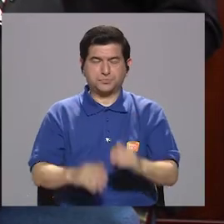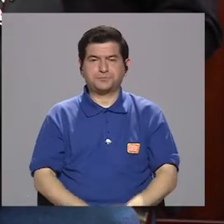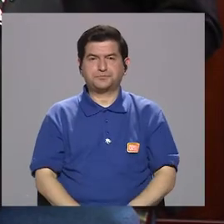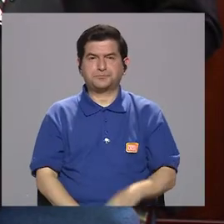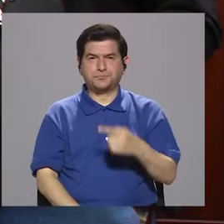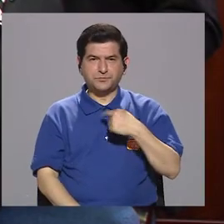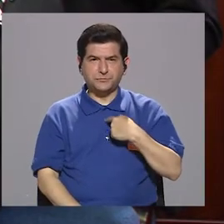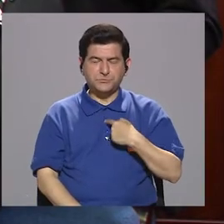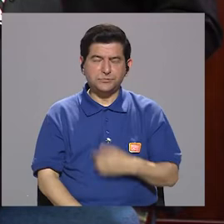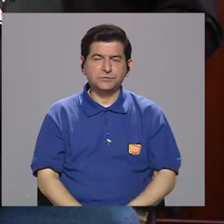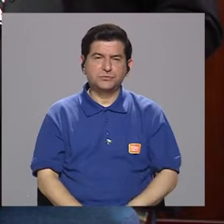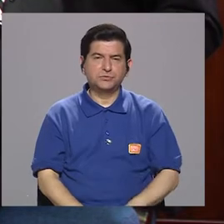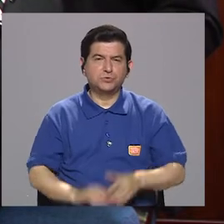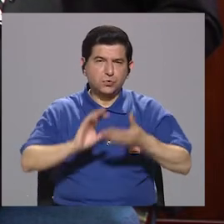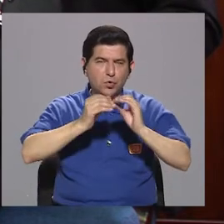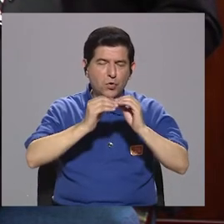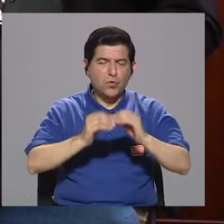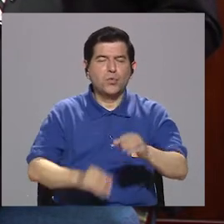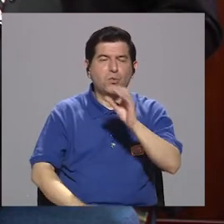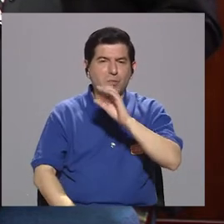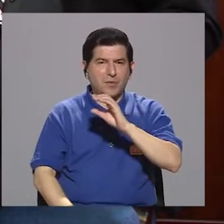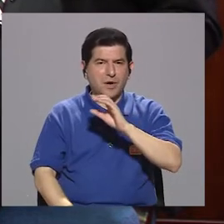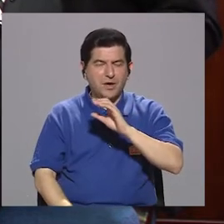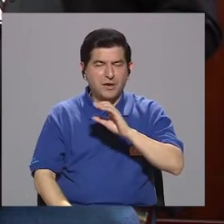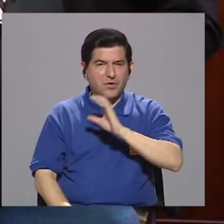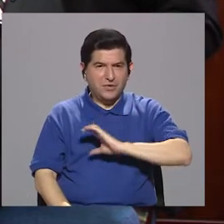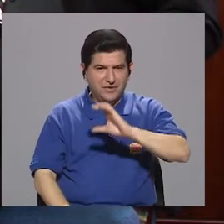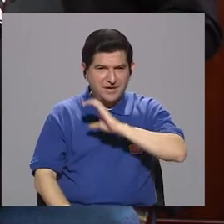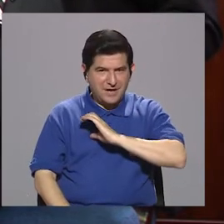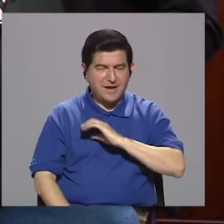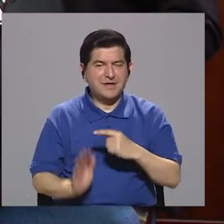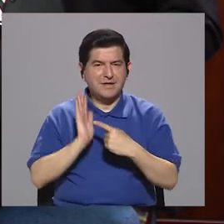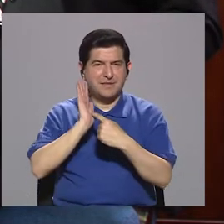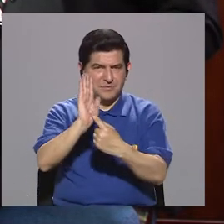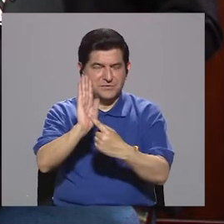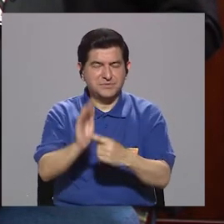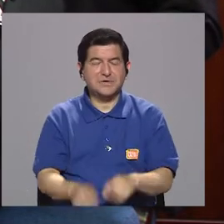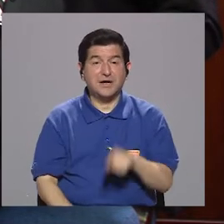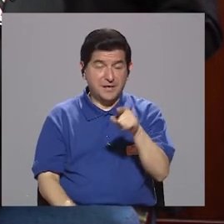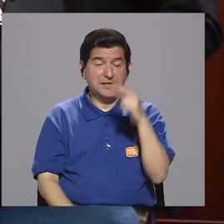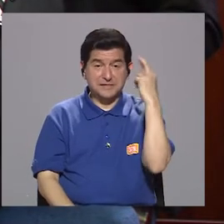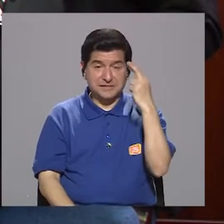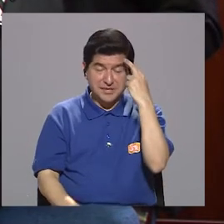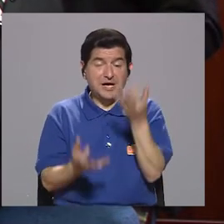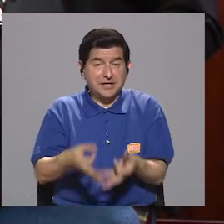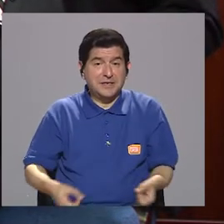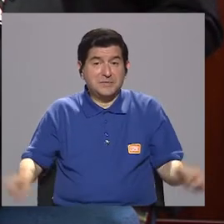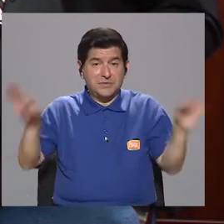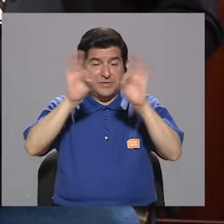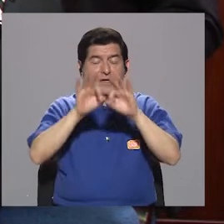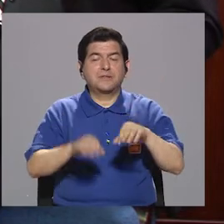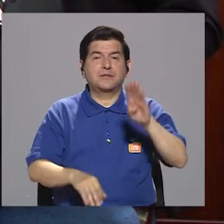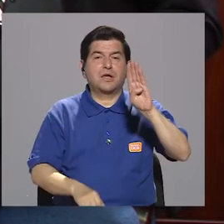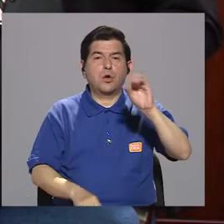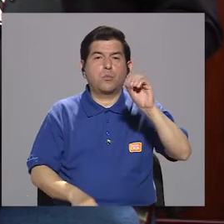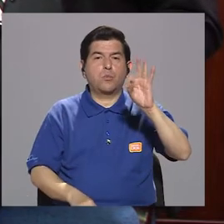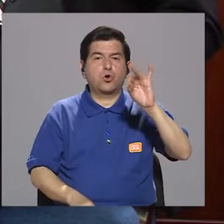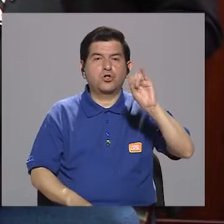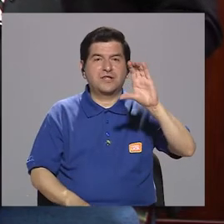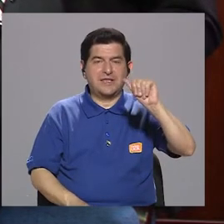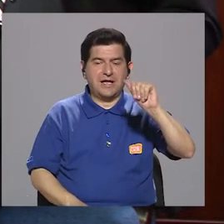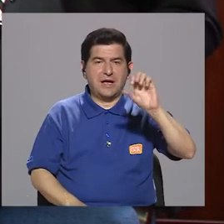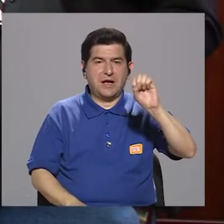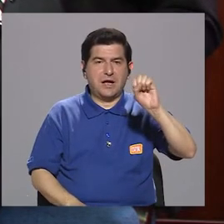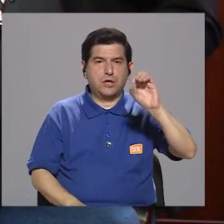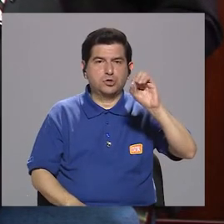a saltar para hacer un dato cualitativo porque me gusta esa reflexión que usted hace en este momento. Botica Solera, por ejemplo, ¿verdad?